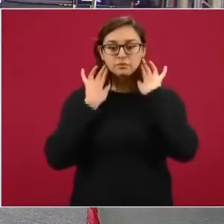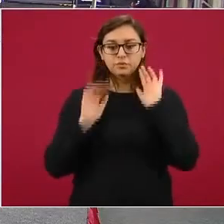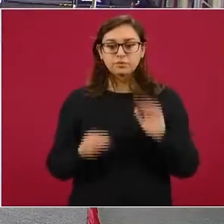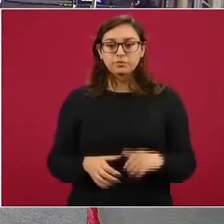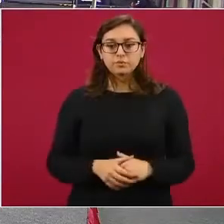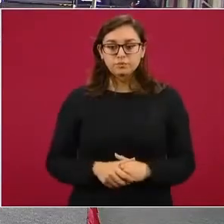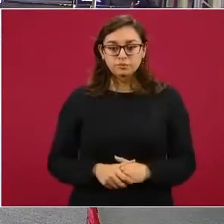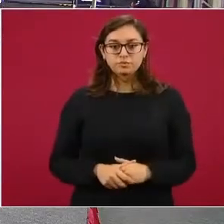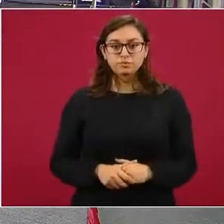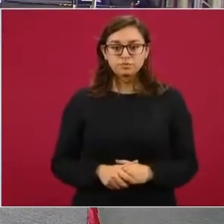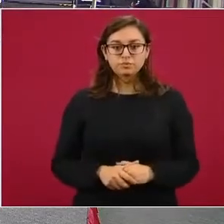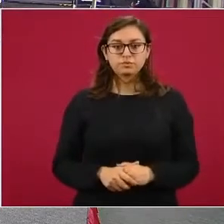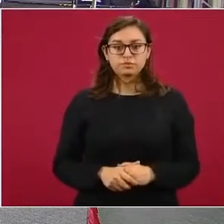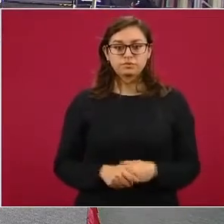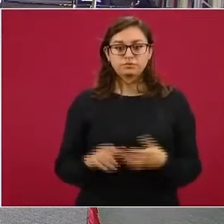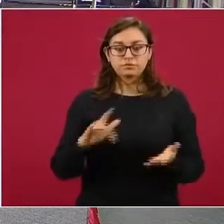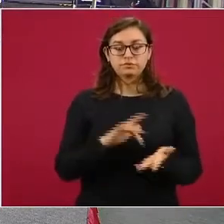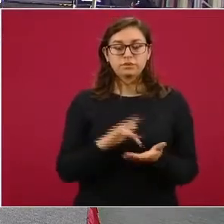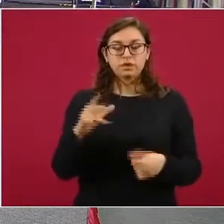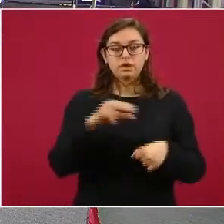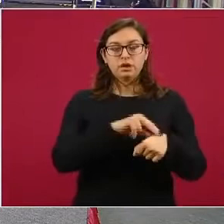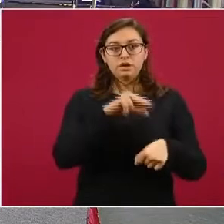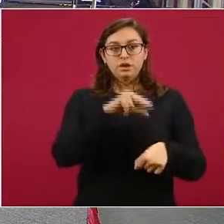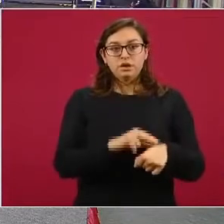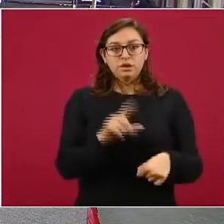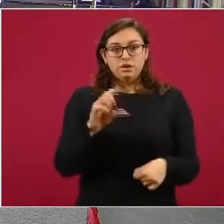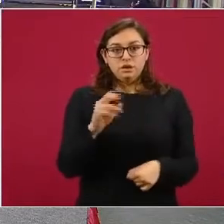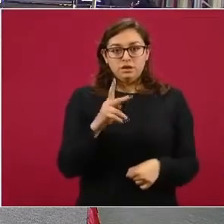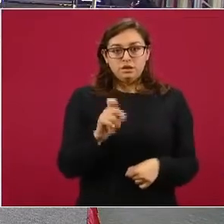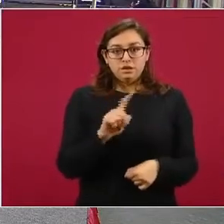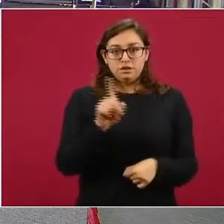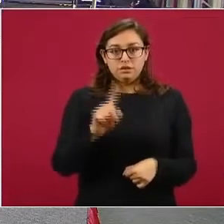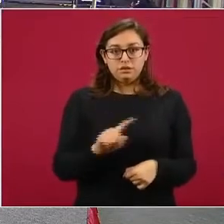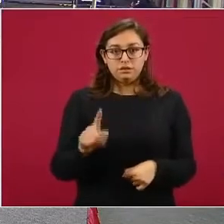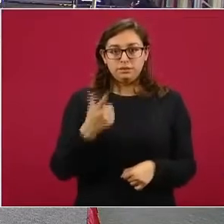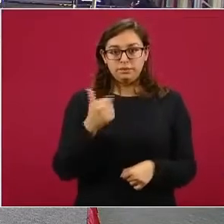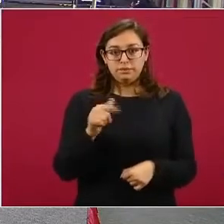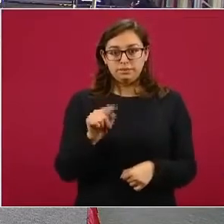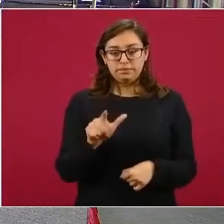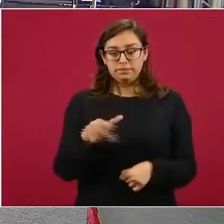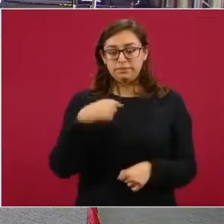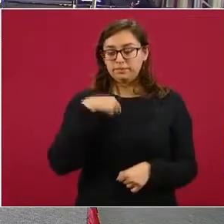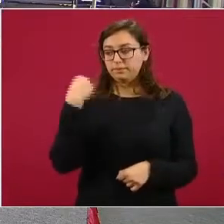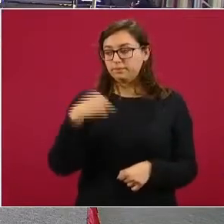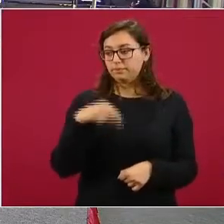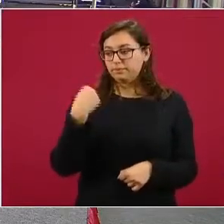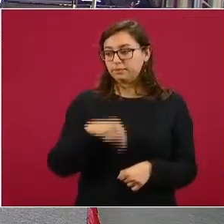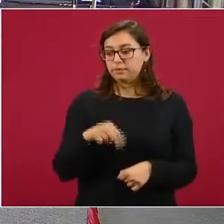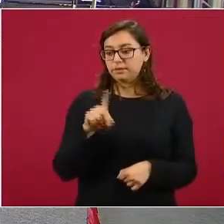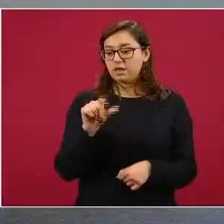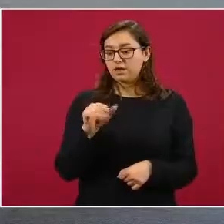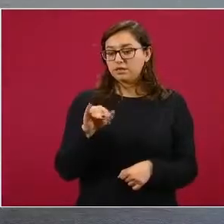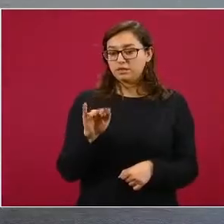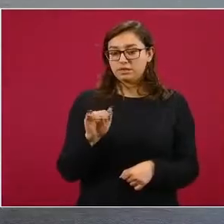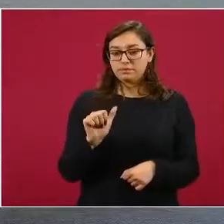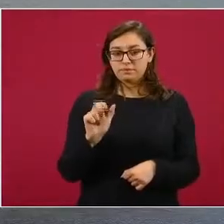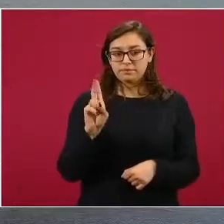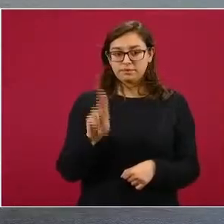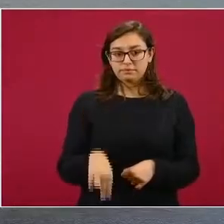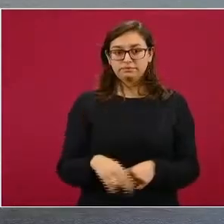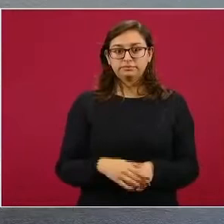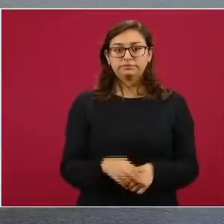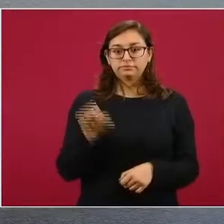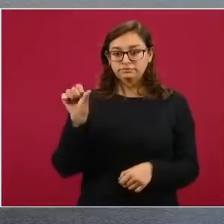Sí, gracias, doctor López-Gatell. Demian Duarte de Sonora Power, Política de Rocano Radio, Pasión por los Negocios. En la mañana